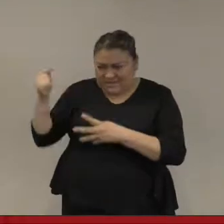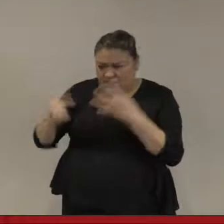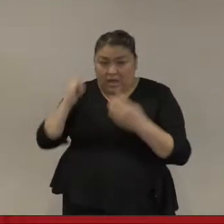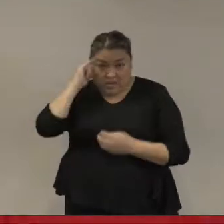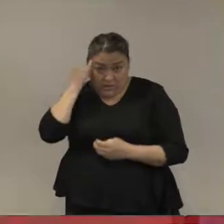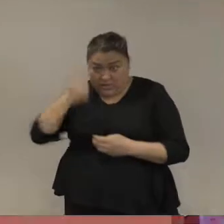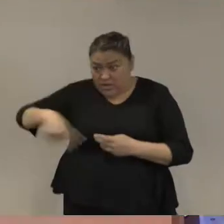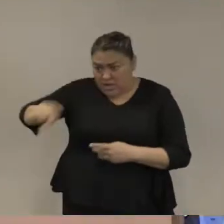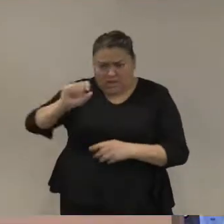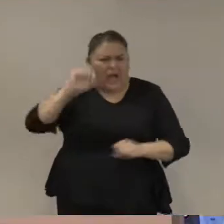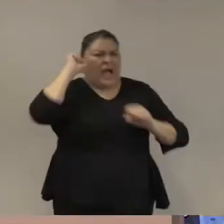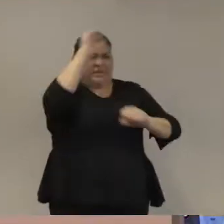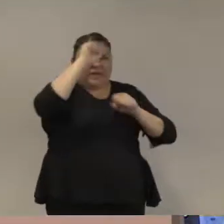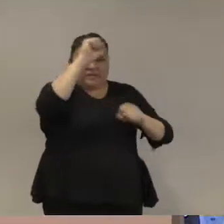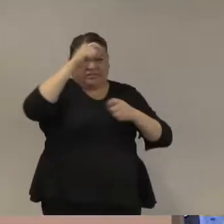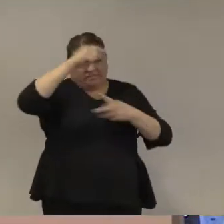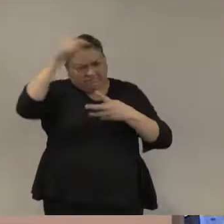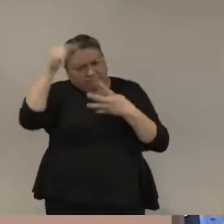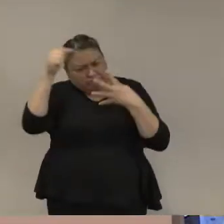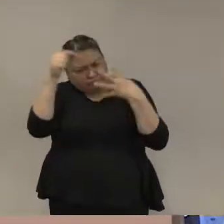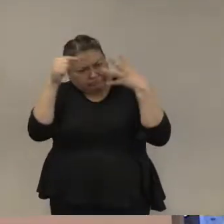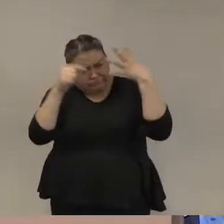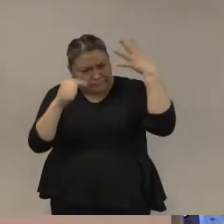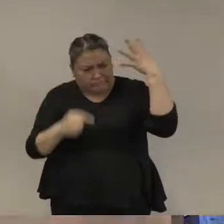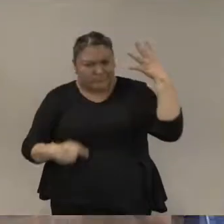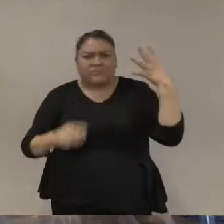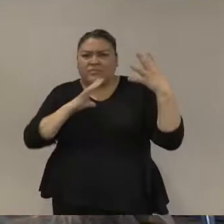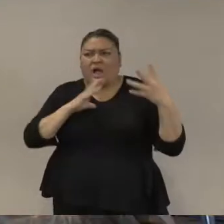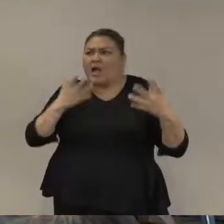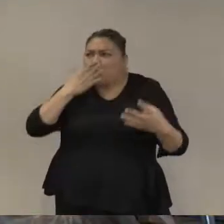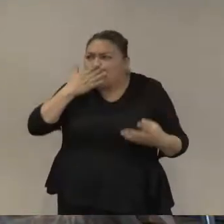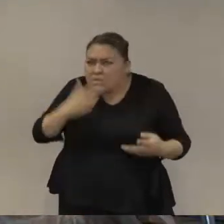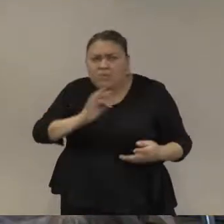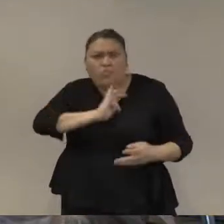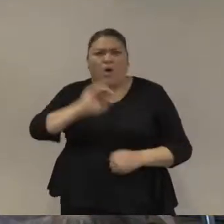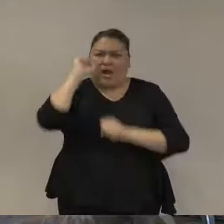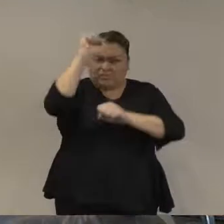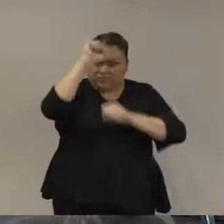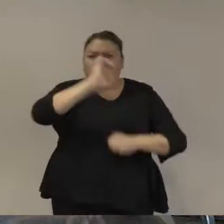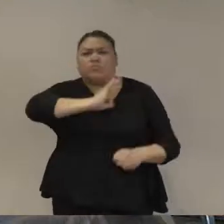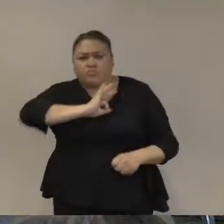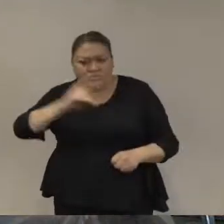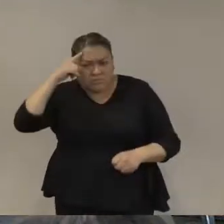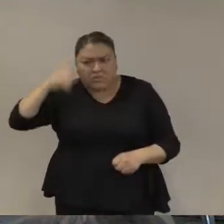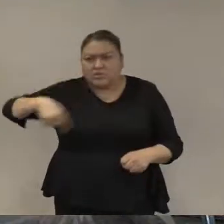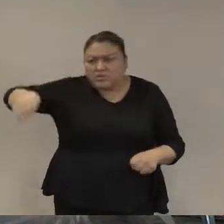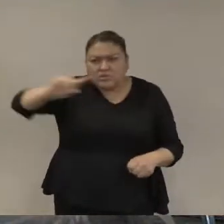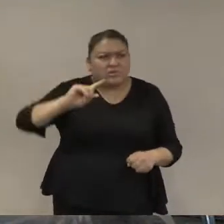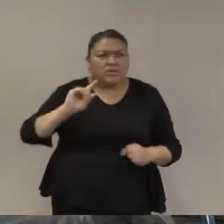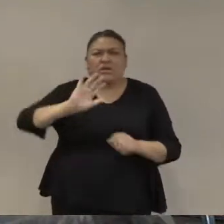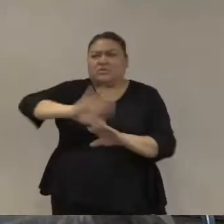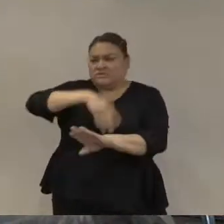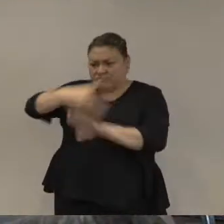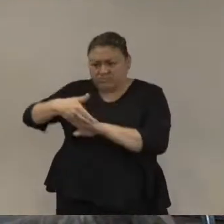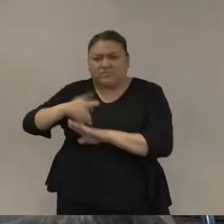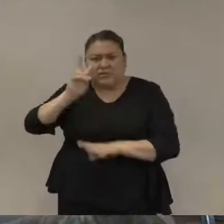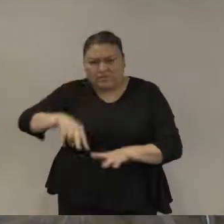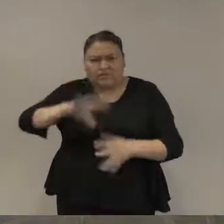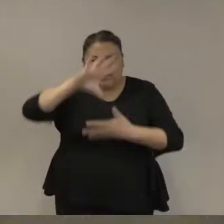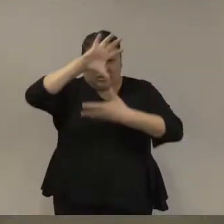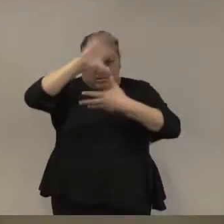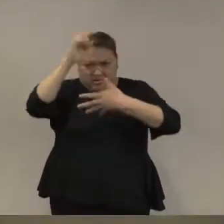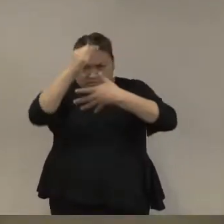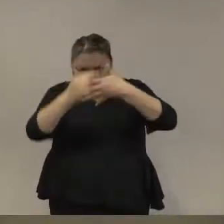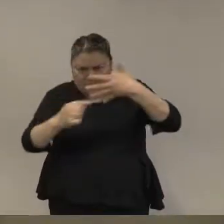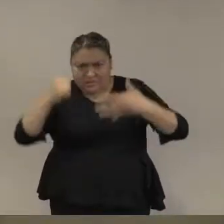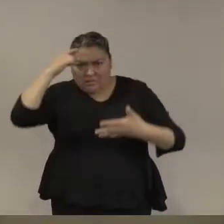marginalizadas y más y más pasos tomados por líderes populistas o terroritarios que están proliferando en la región para